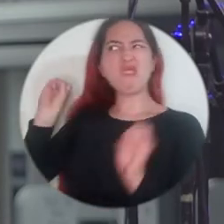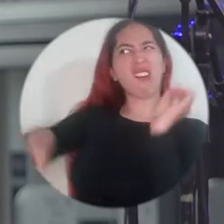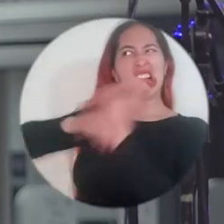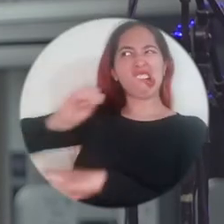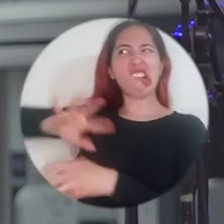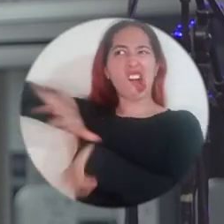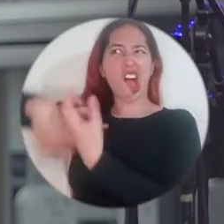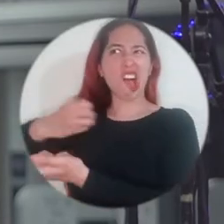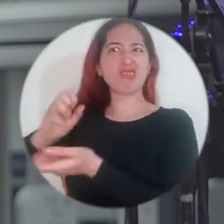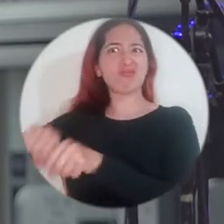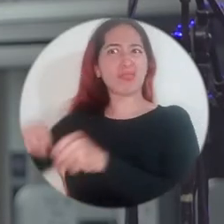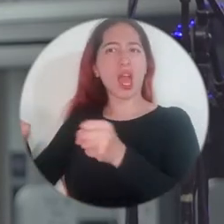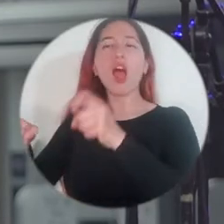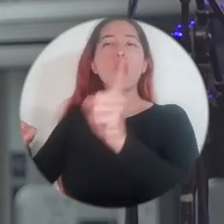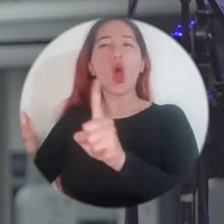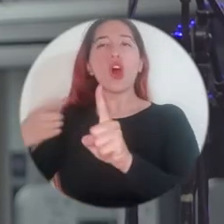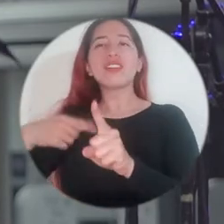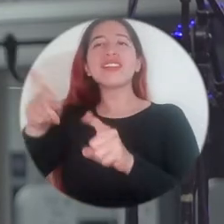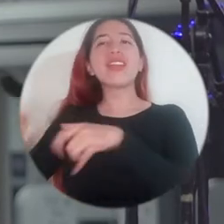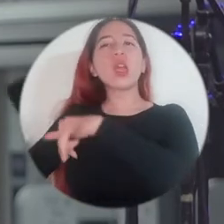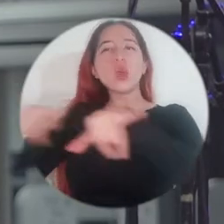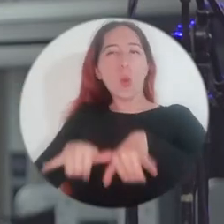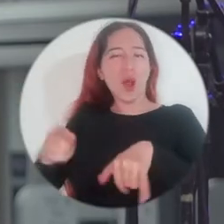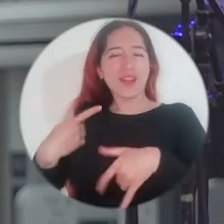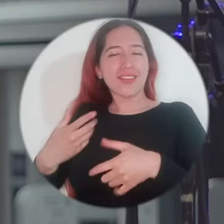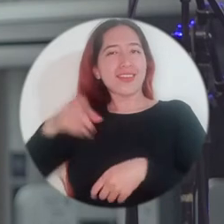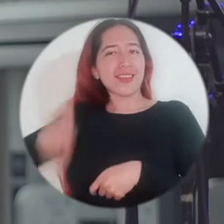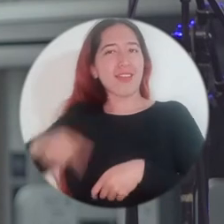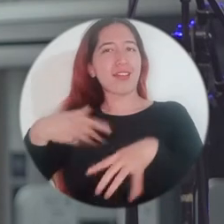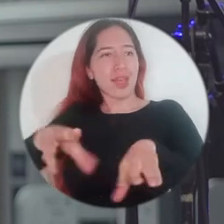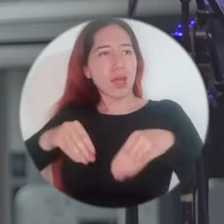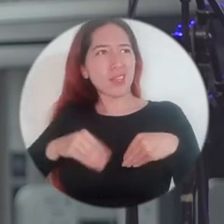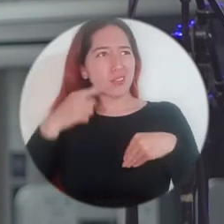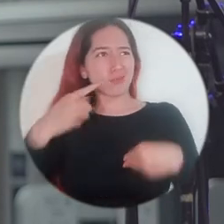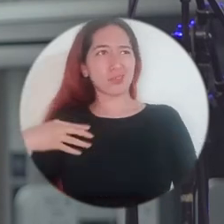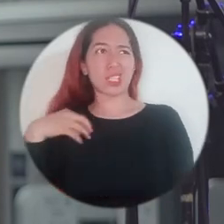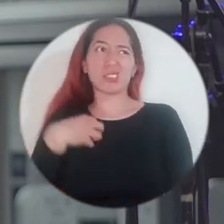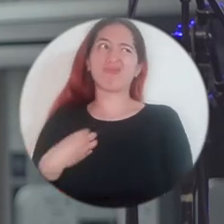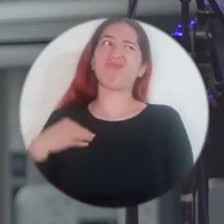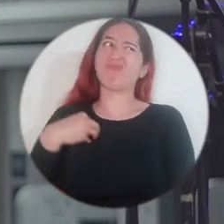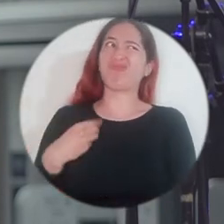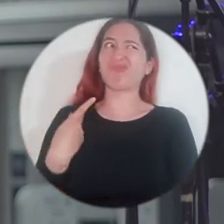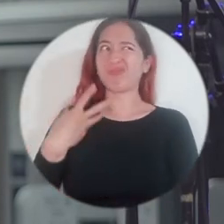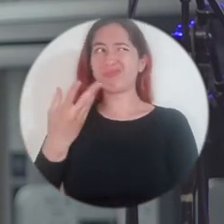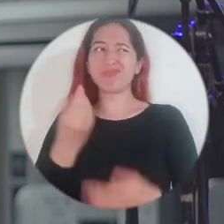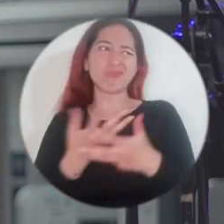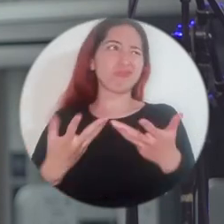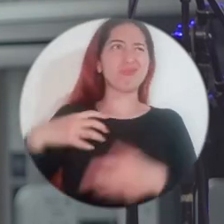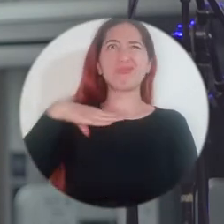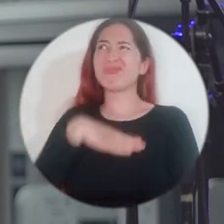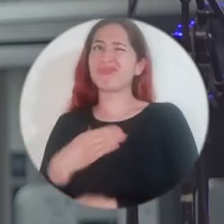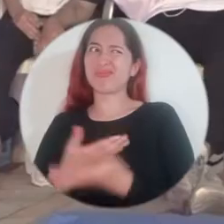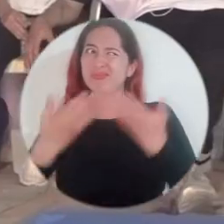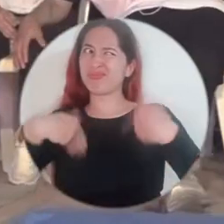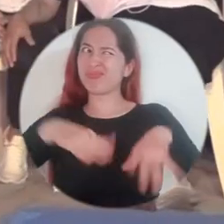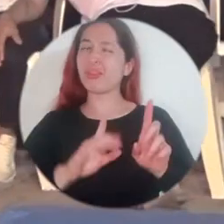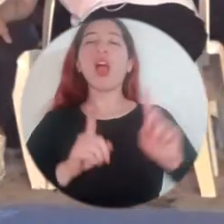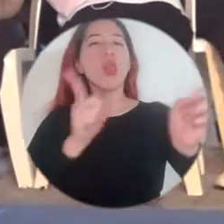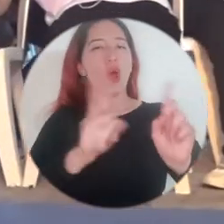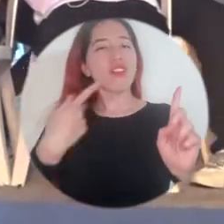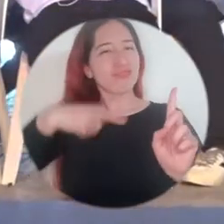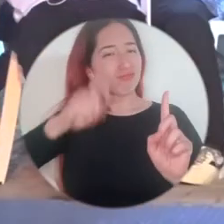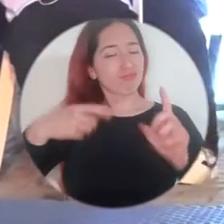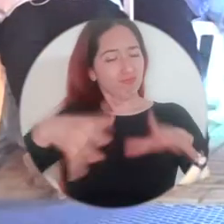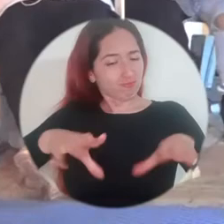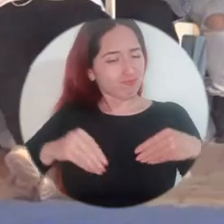seamos el abono. Para que otros árboles florezcan, no envidiemos, tratemos de hacer lo nuestro y lo propio. Tu vela no